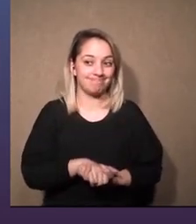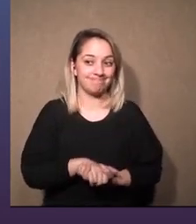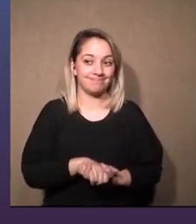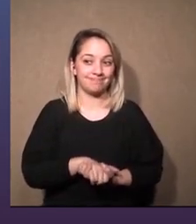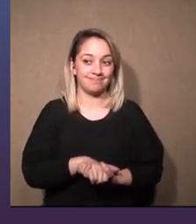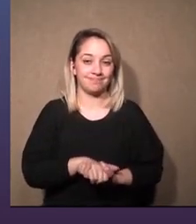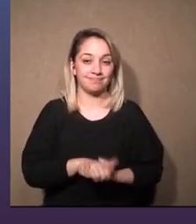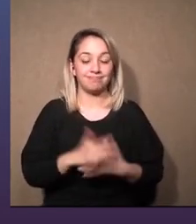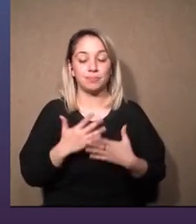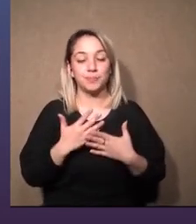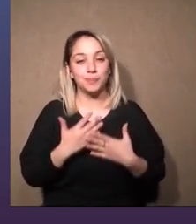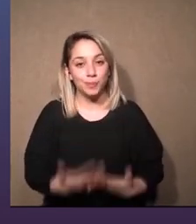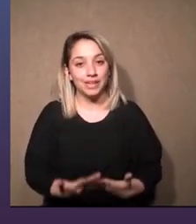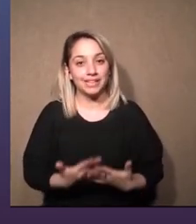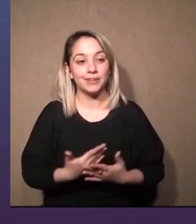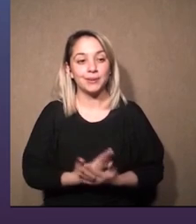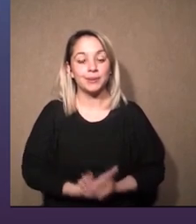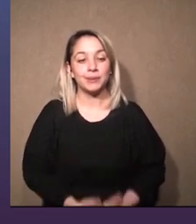bueno